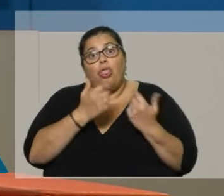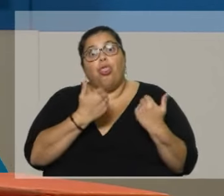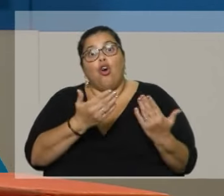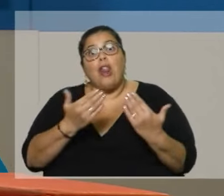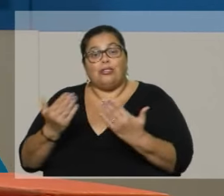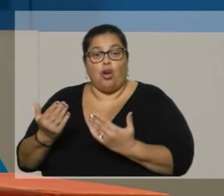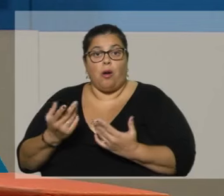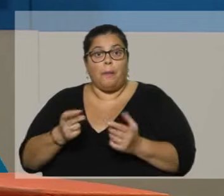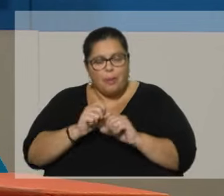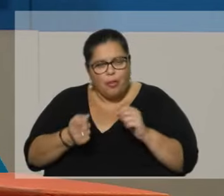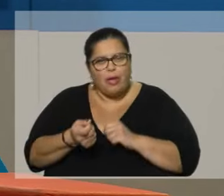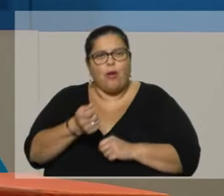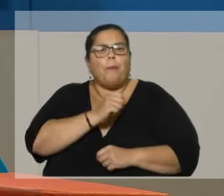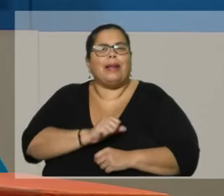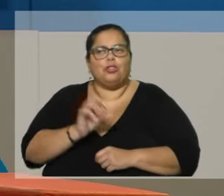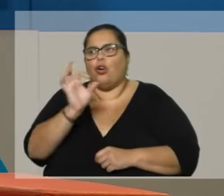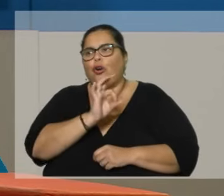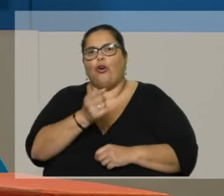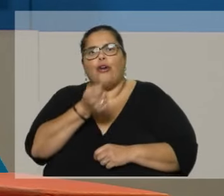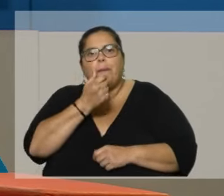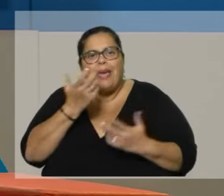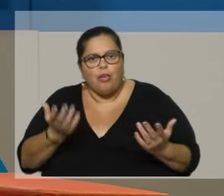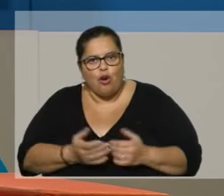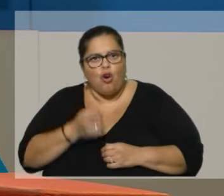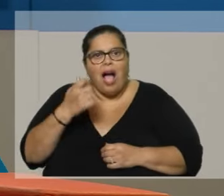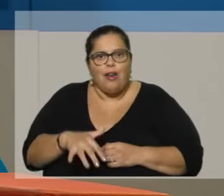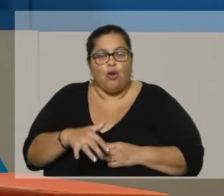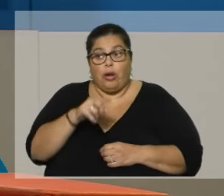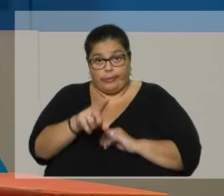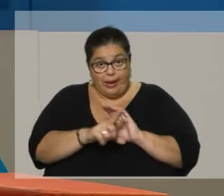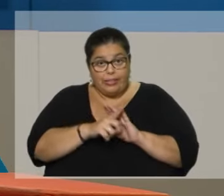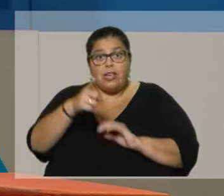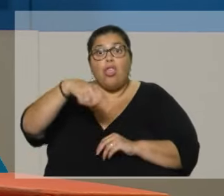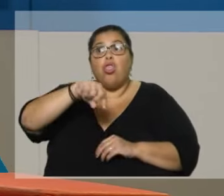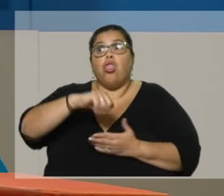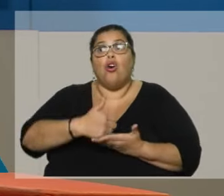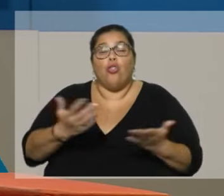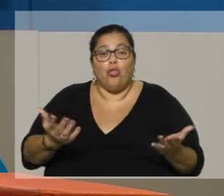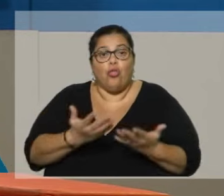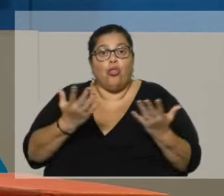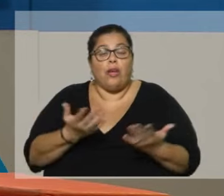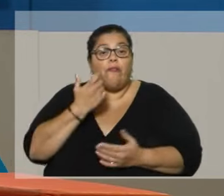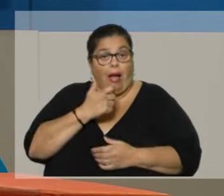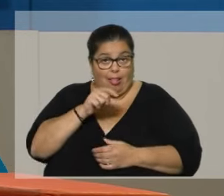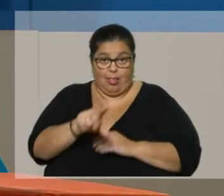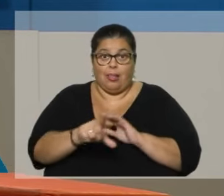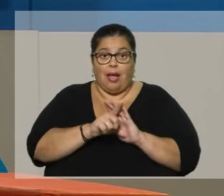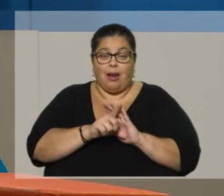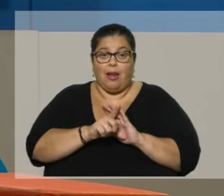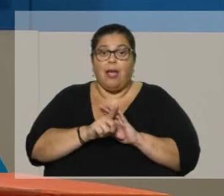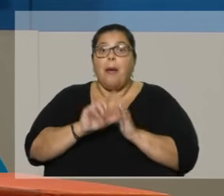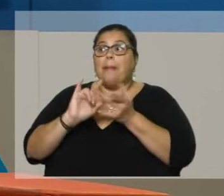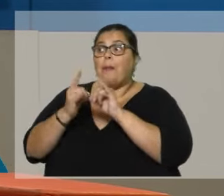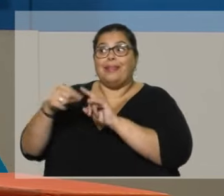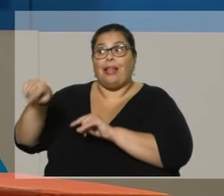se llaman, para una operación. ¿Esas leyes dónde están? Faltan esas leyes. Los parlamentarios no están escuchando al